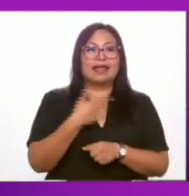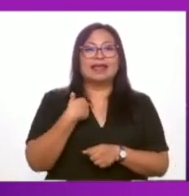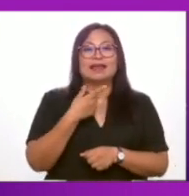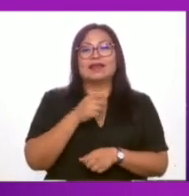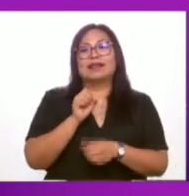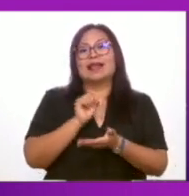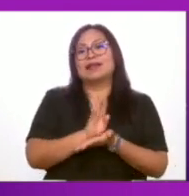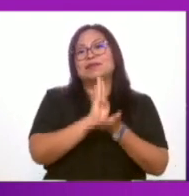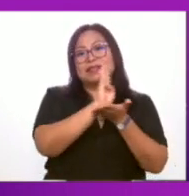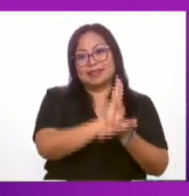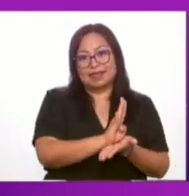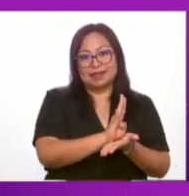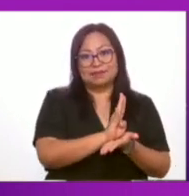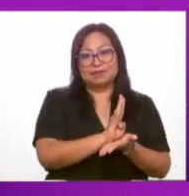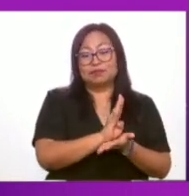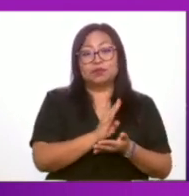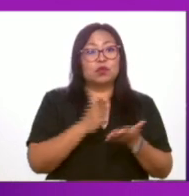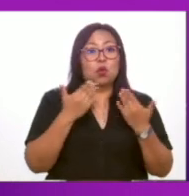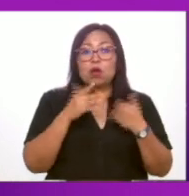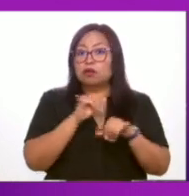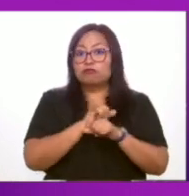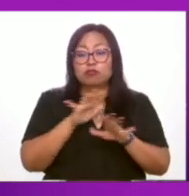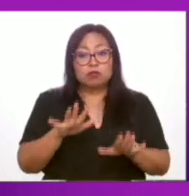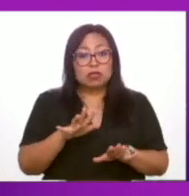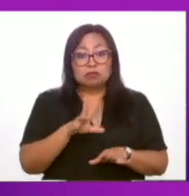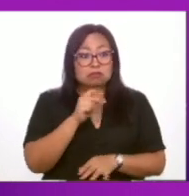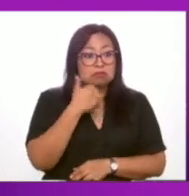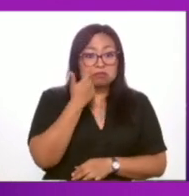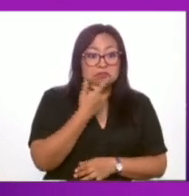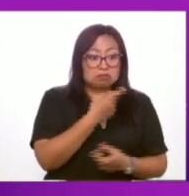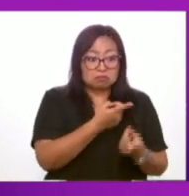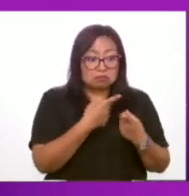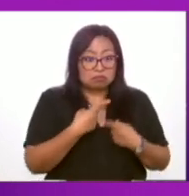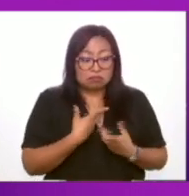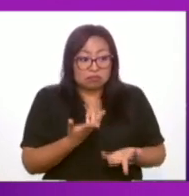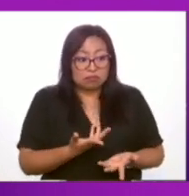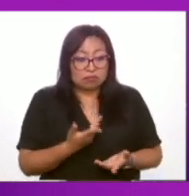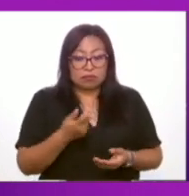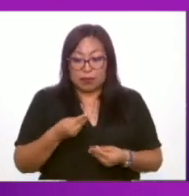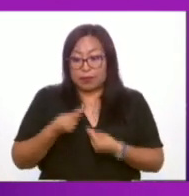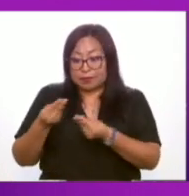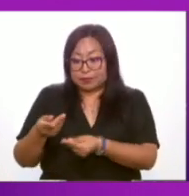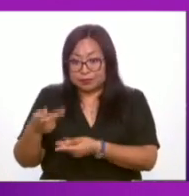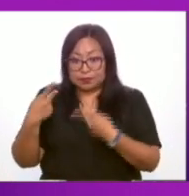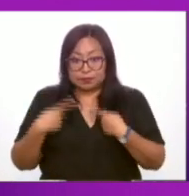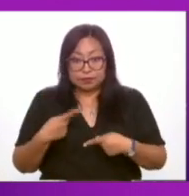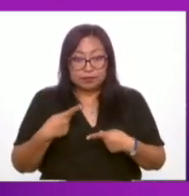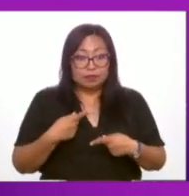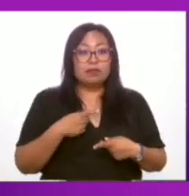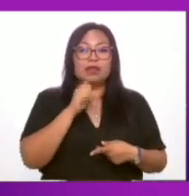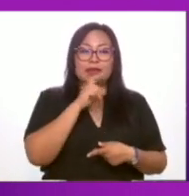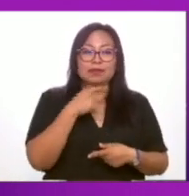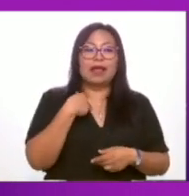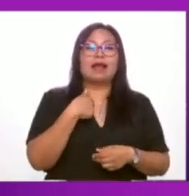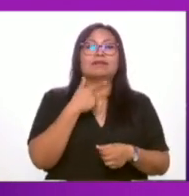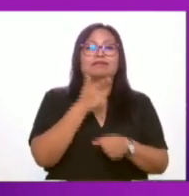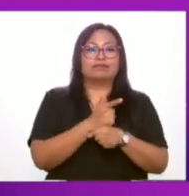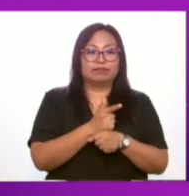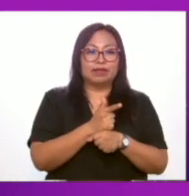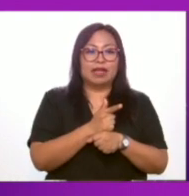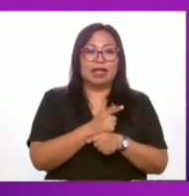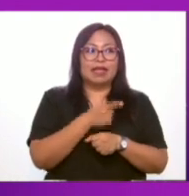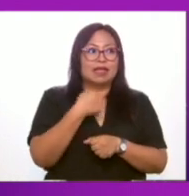Secretaría del Bienestar no atiende a lo requerido por la persona solicitante. Además, se advirtió que no se turnó esta